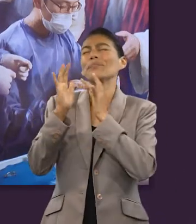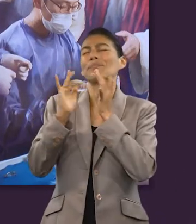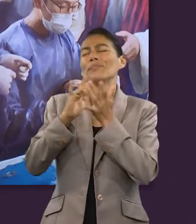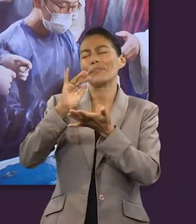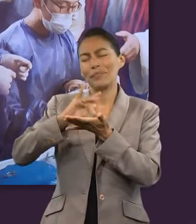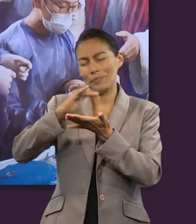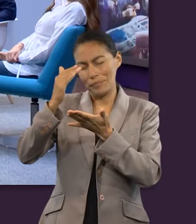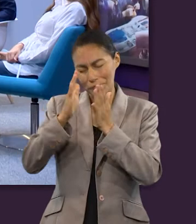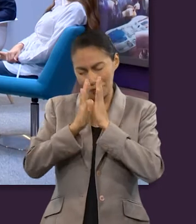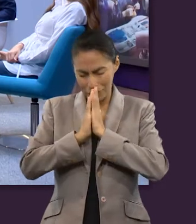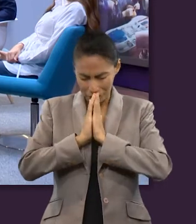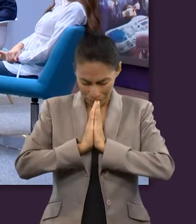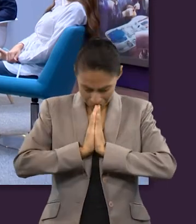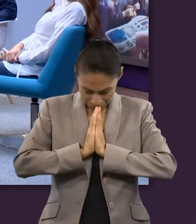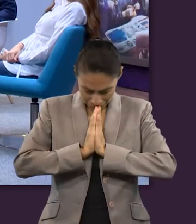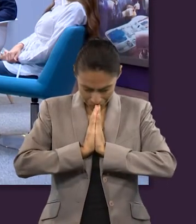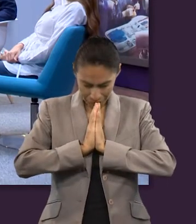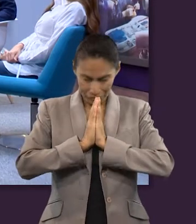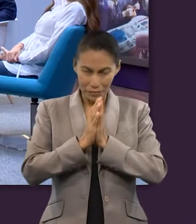Jesús. Amén.